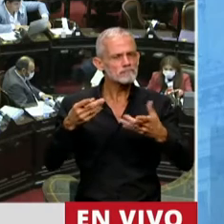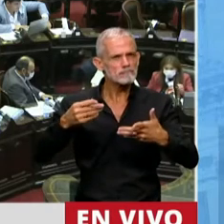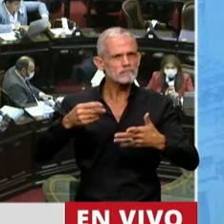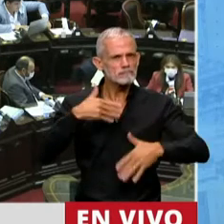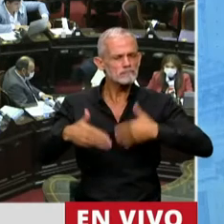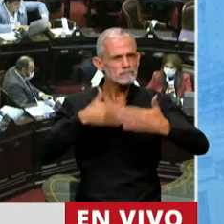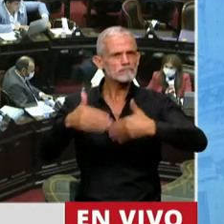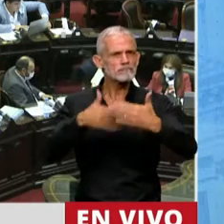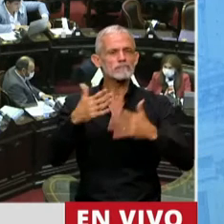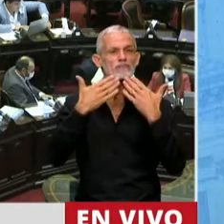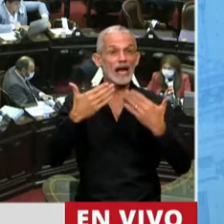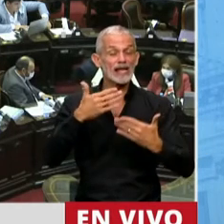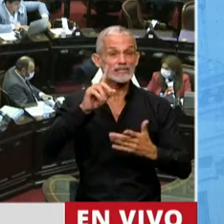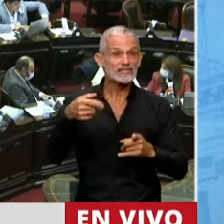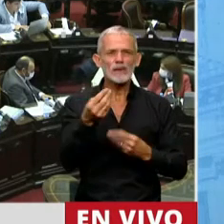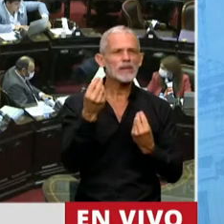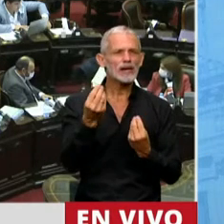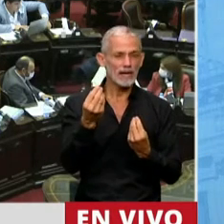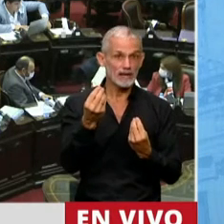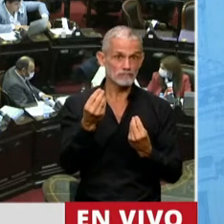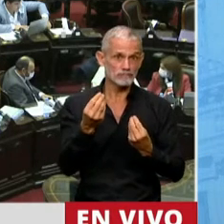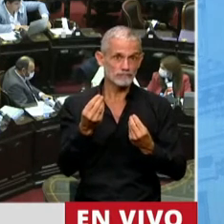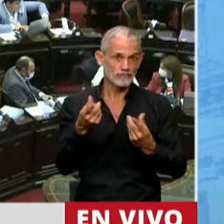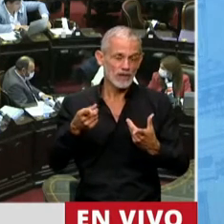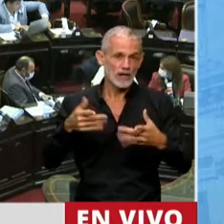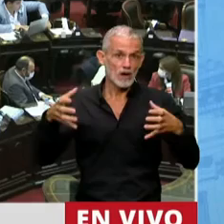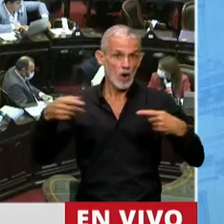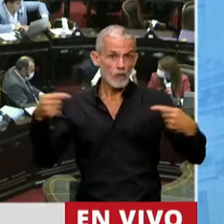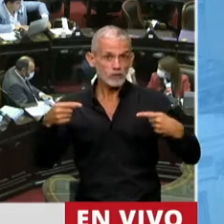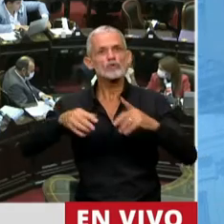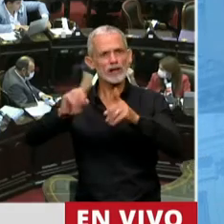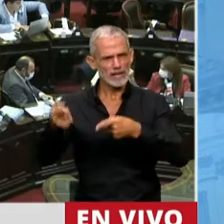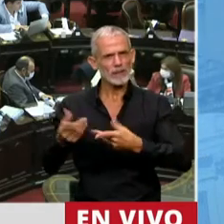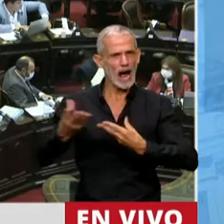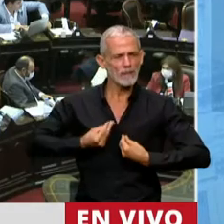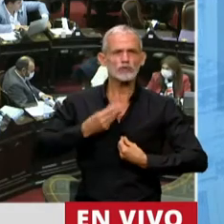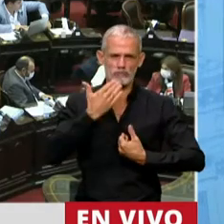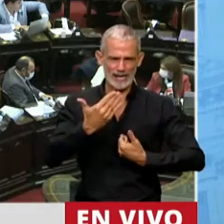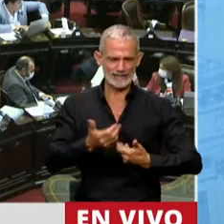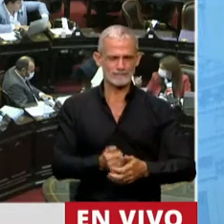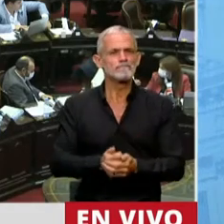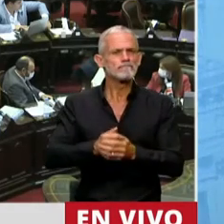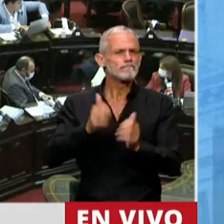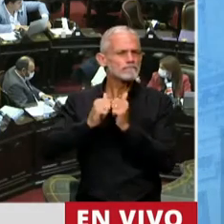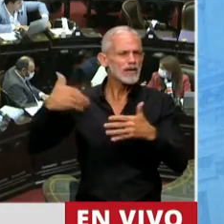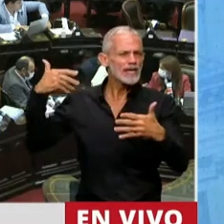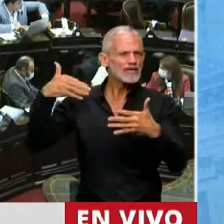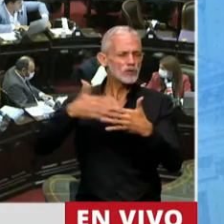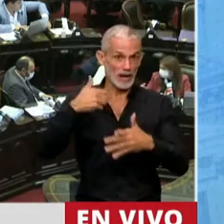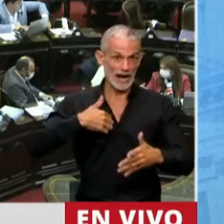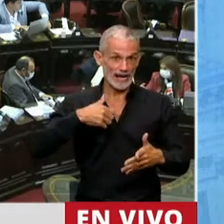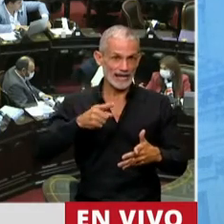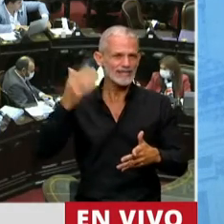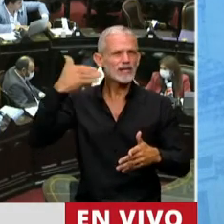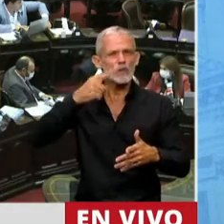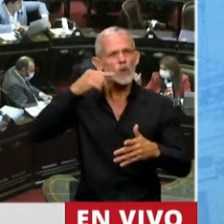adelante y agradecer también el acompañamiento que estaría dando la oposición. Repasando un poco la historia de nuestro país en